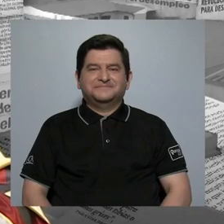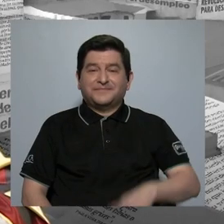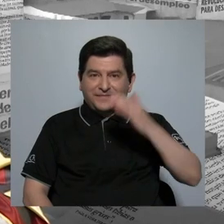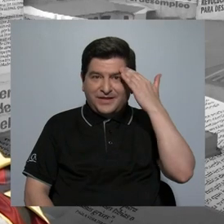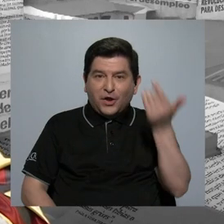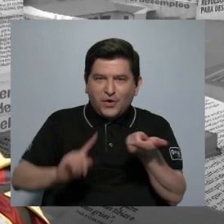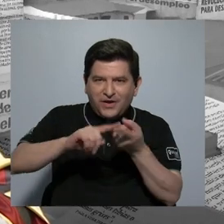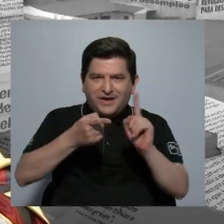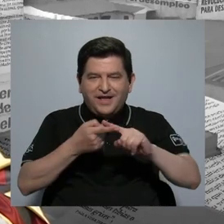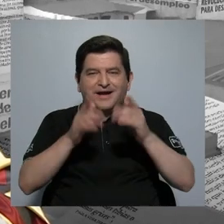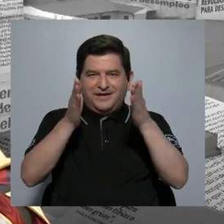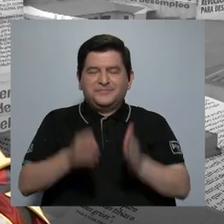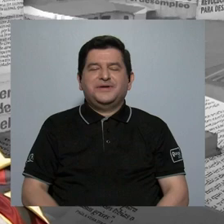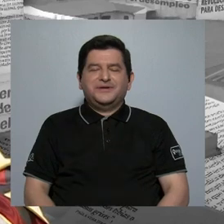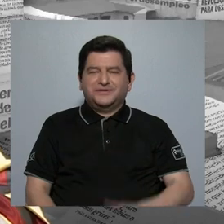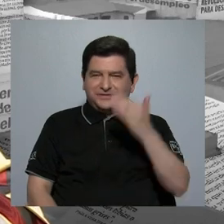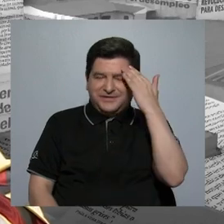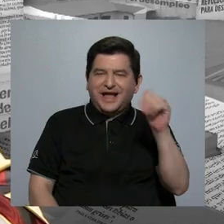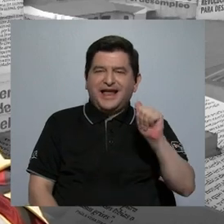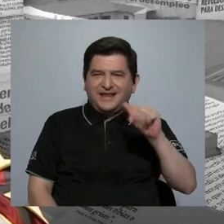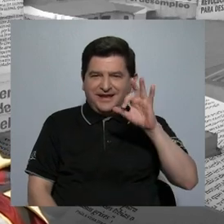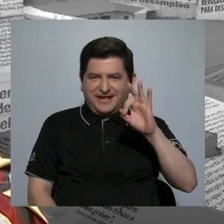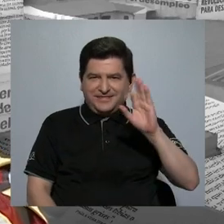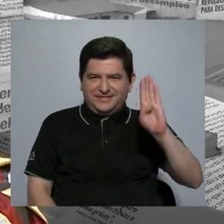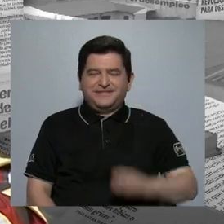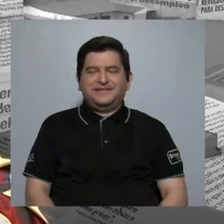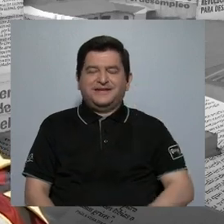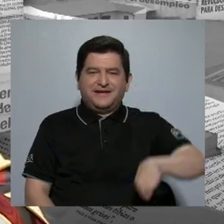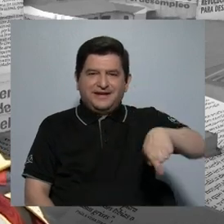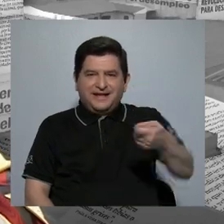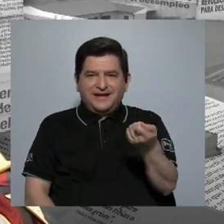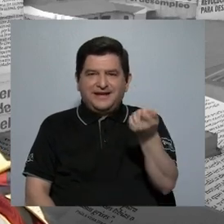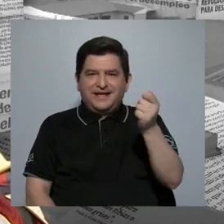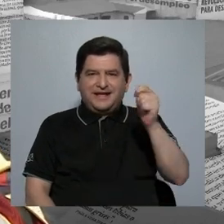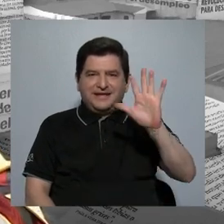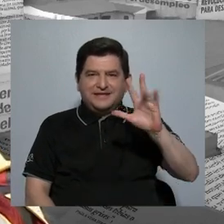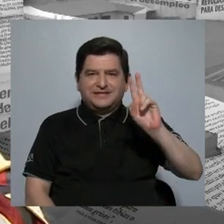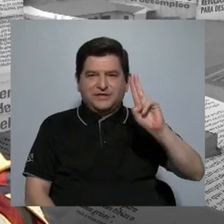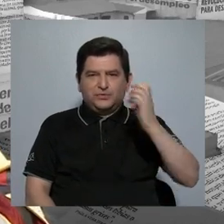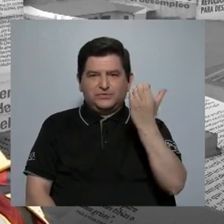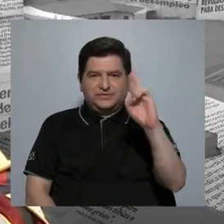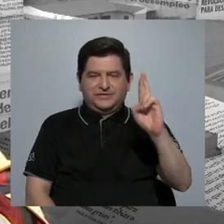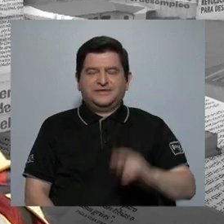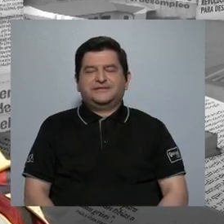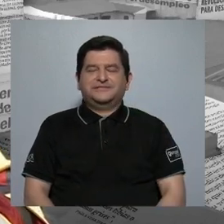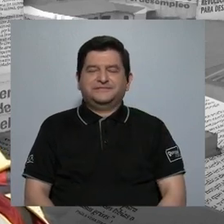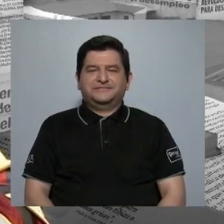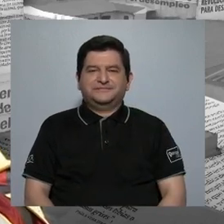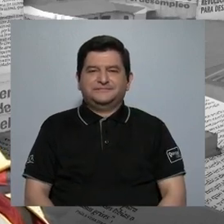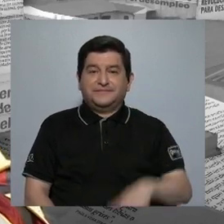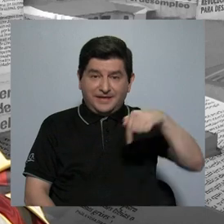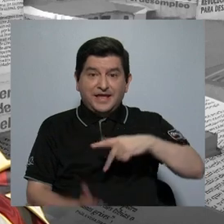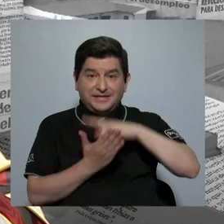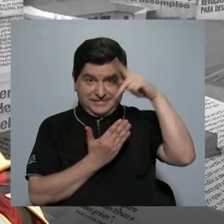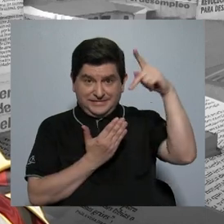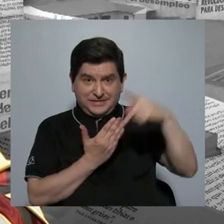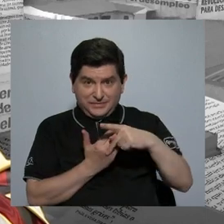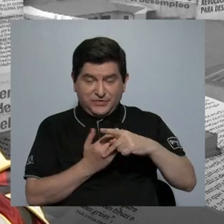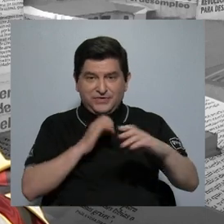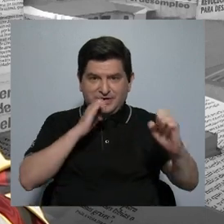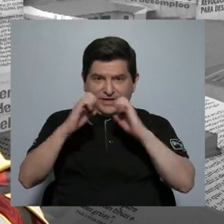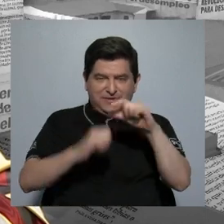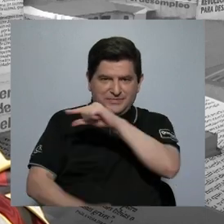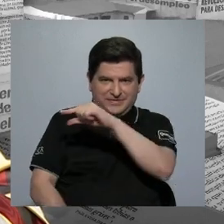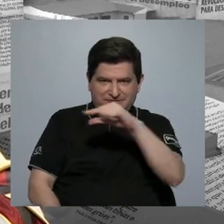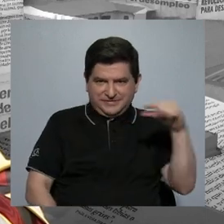Hola amigos y amigas, les saluda Alejandra Fernández Bonilla de Canal 15 UCR. Este es un programa de